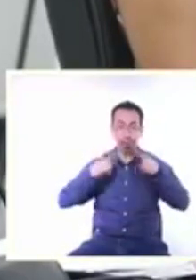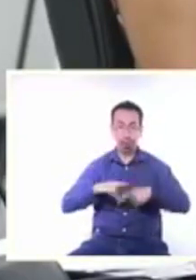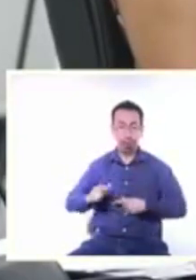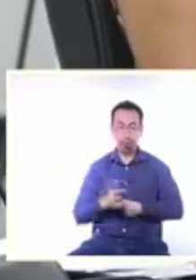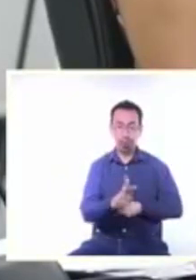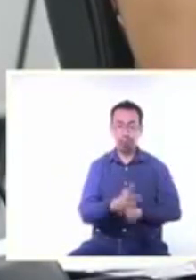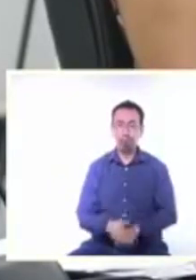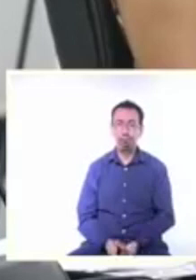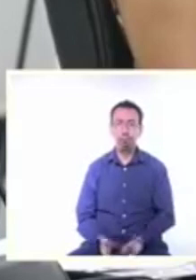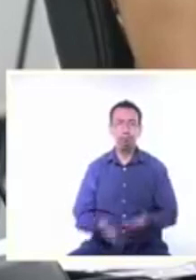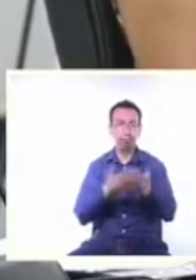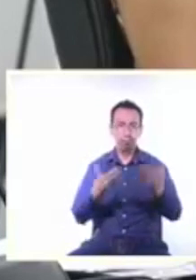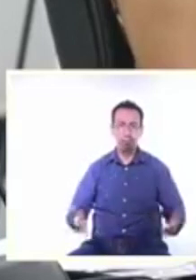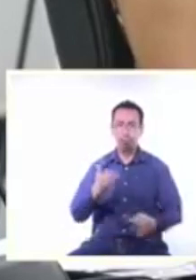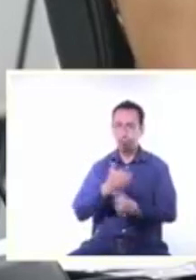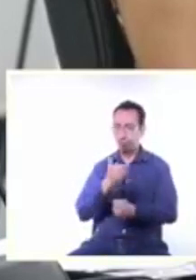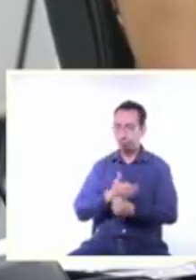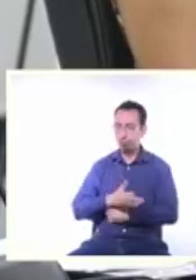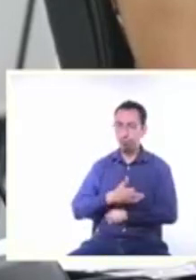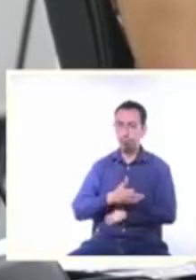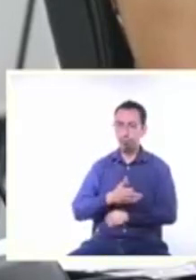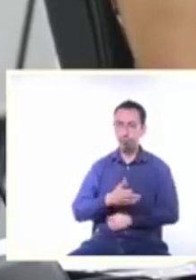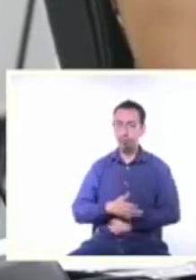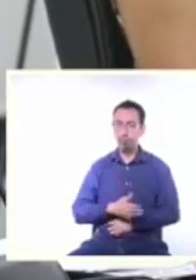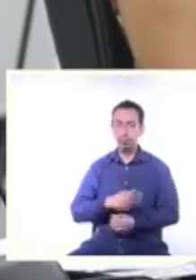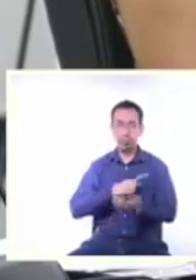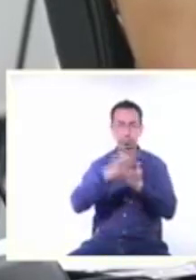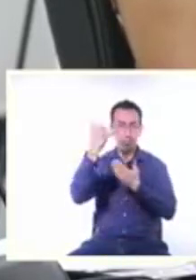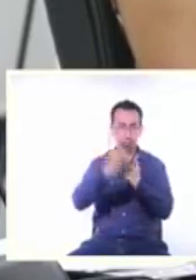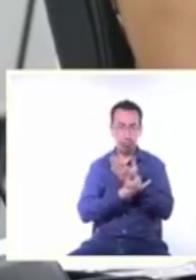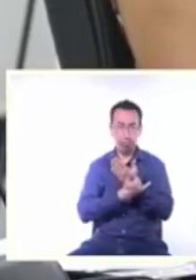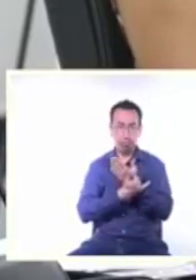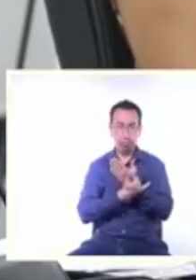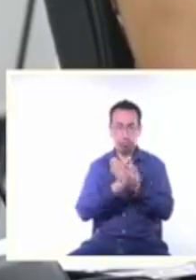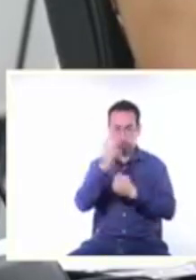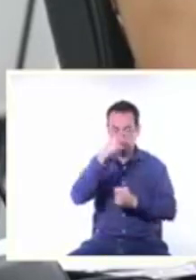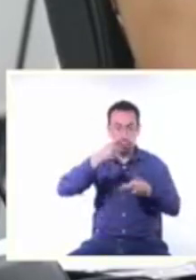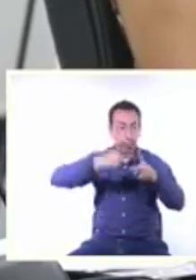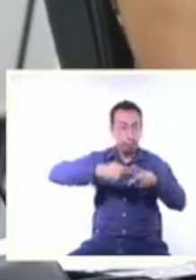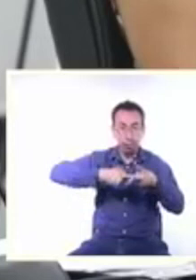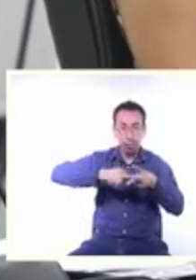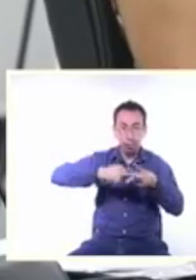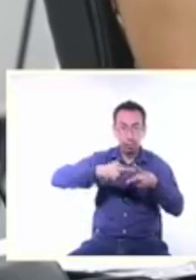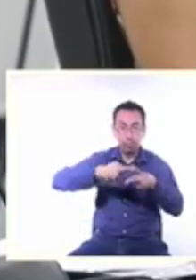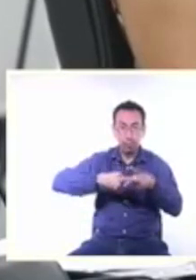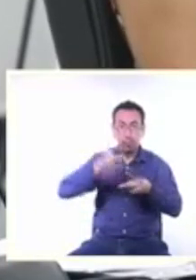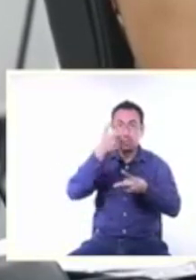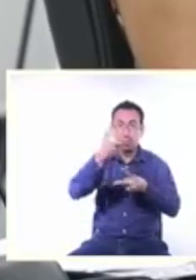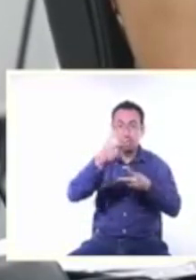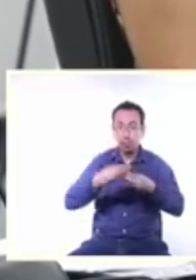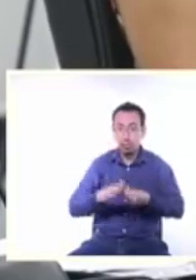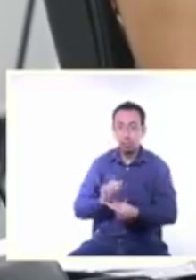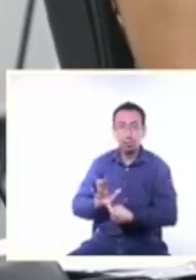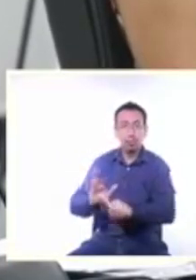tenemos ante nosotros el proyecto de presupuesto ante proyecto que habremos de presentar a las autoridades